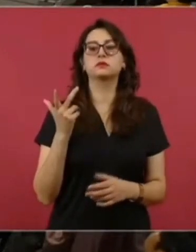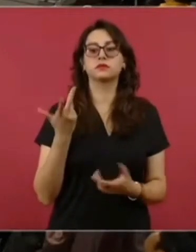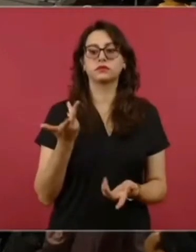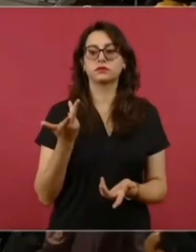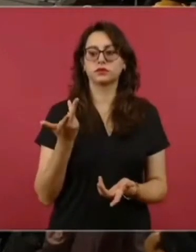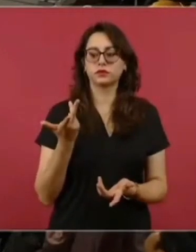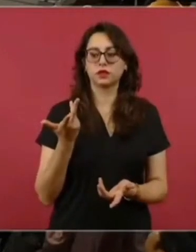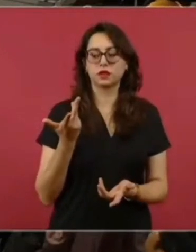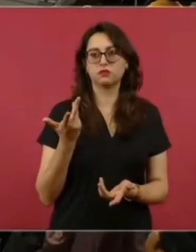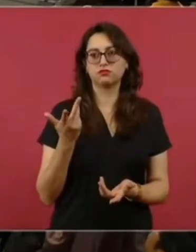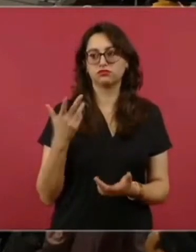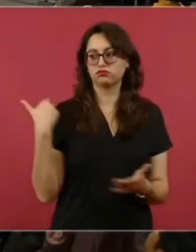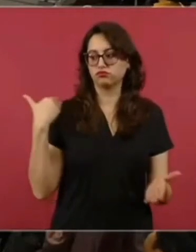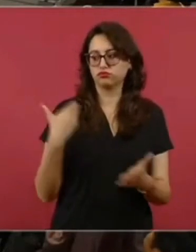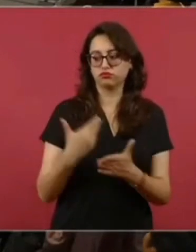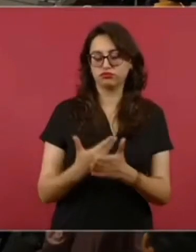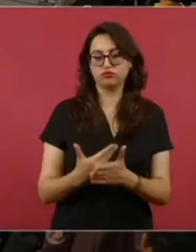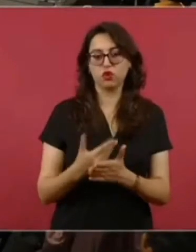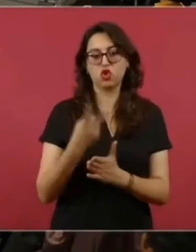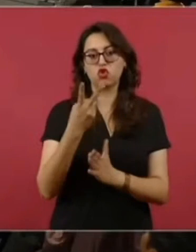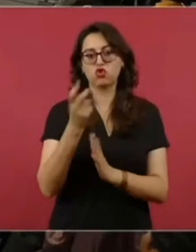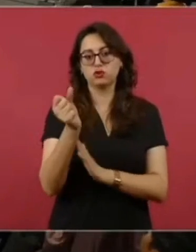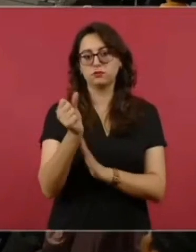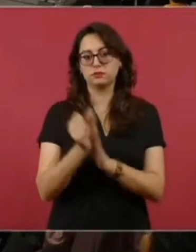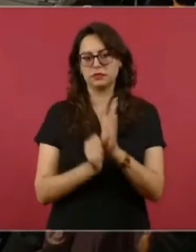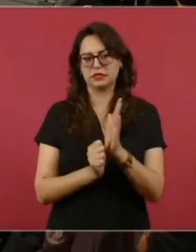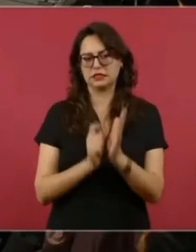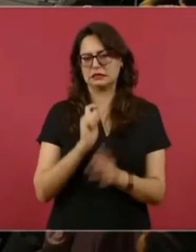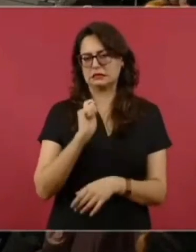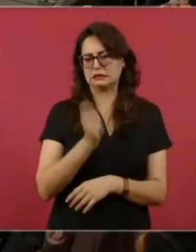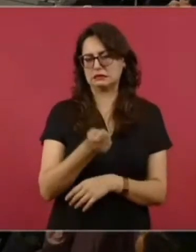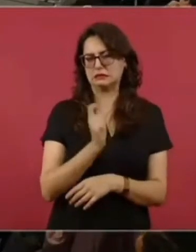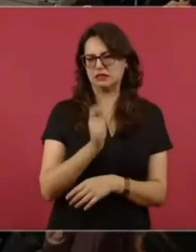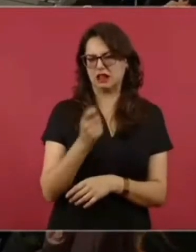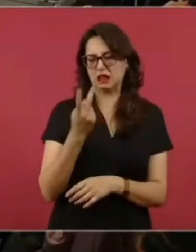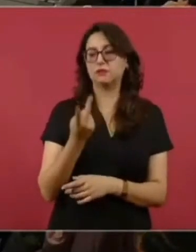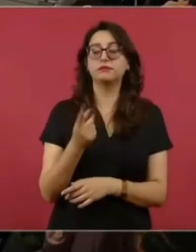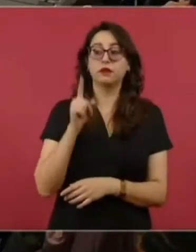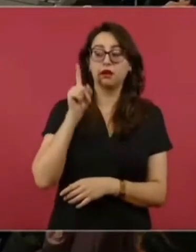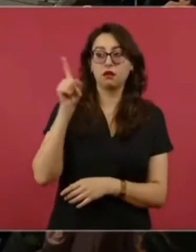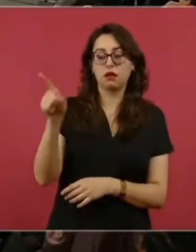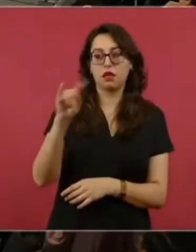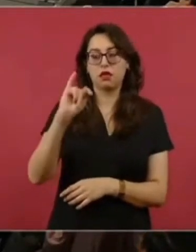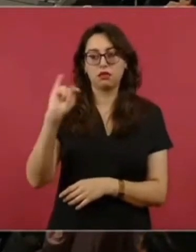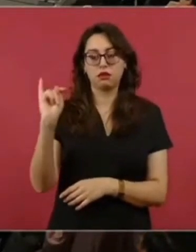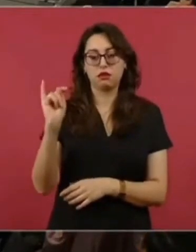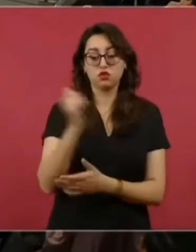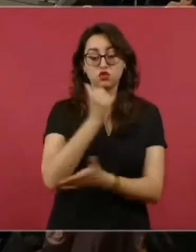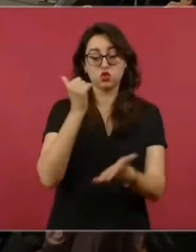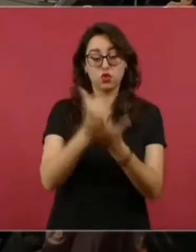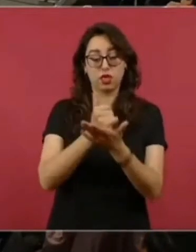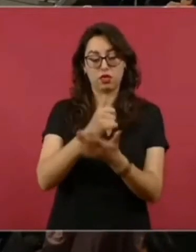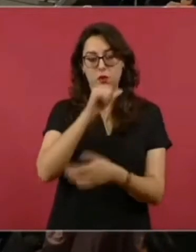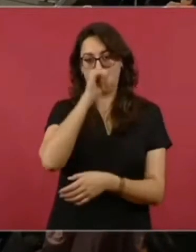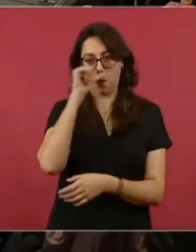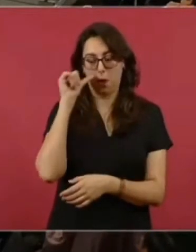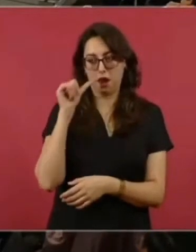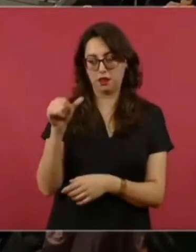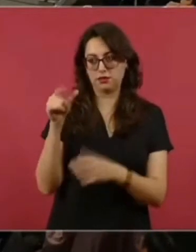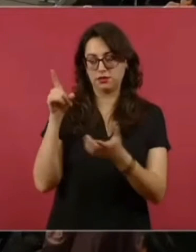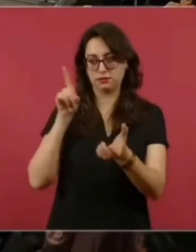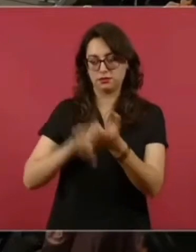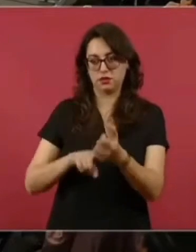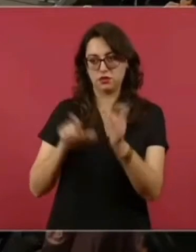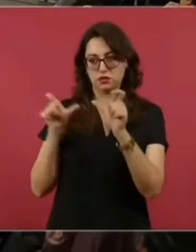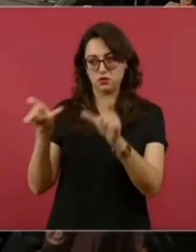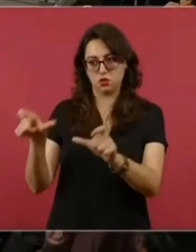estación migratoria de Ciudad Juárez, donde fallecieron lamentablemente 40 migrantes. ¿Cuál es el balance que se tiene? ¿Cuáles son las acciones que se han